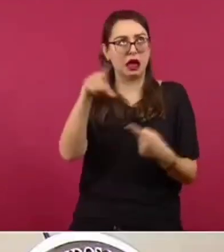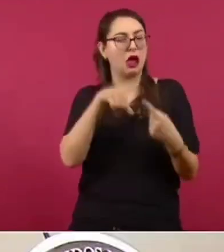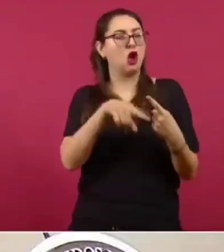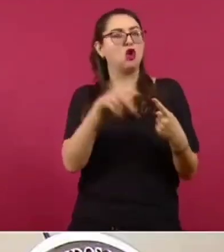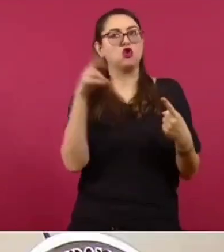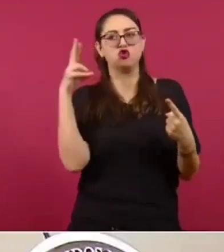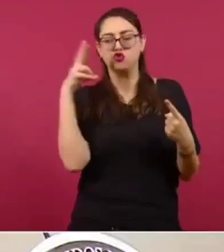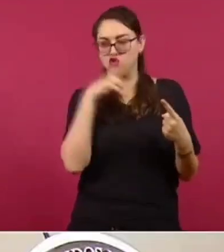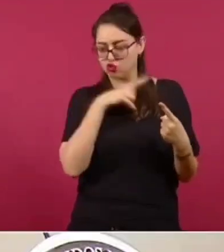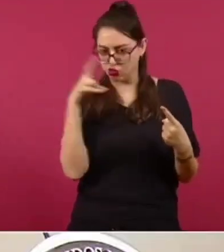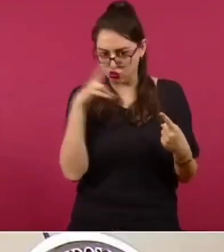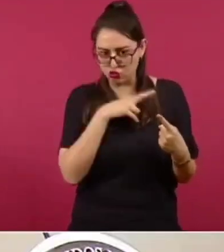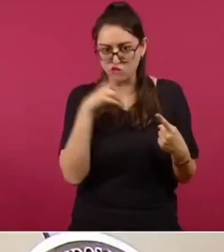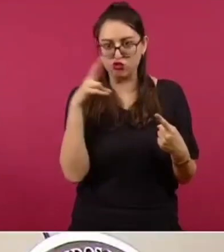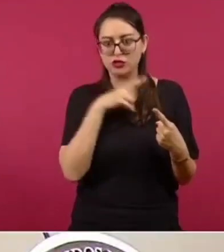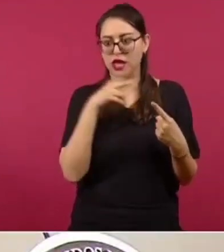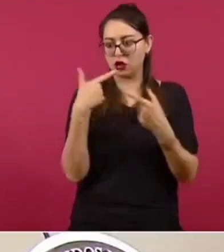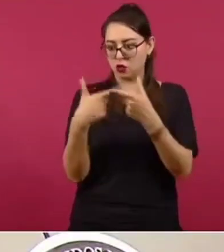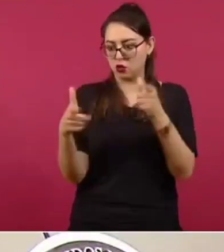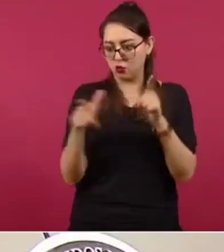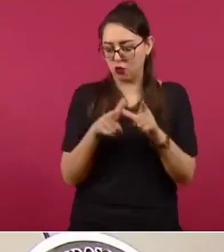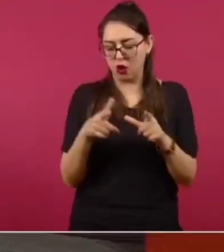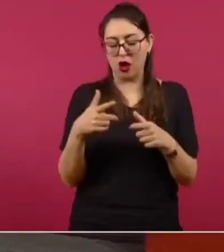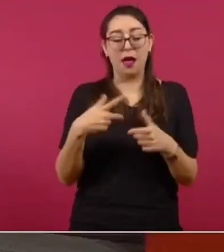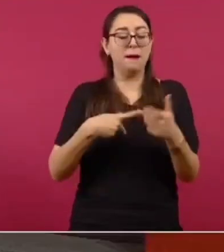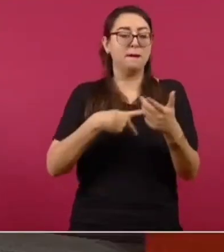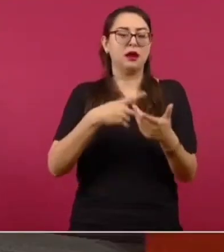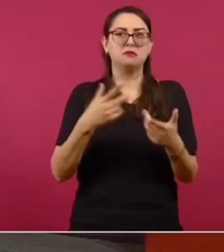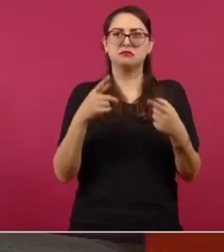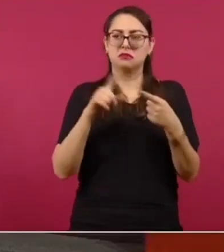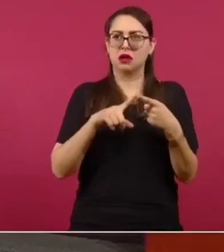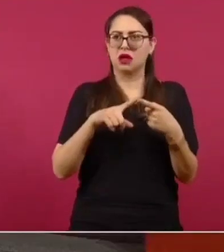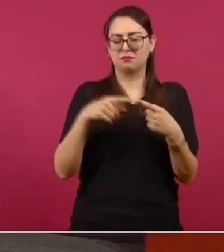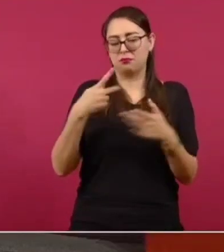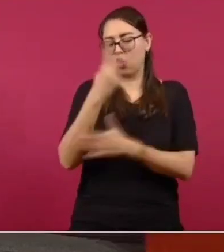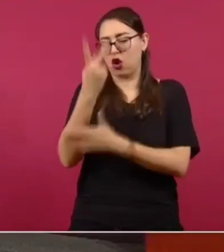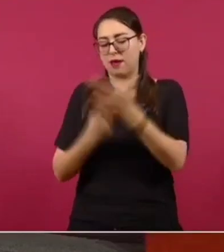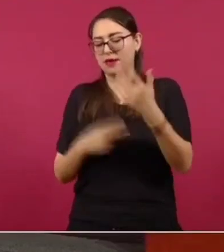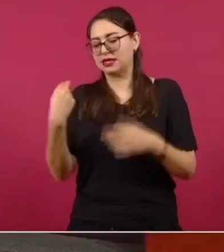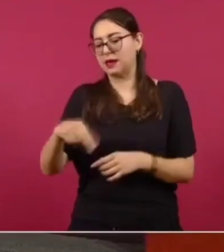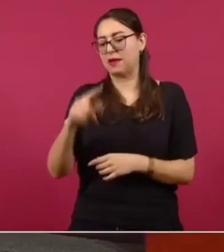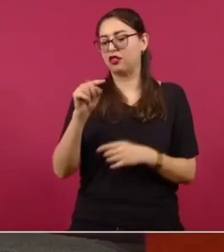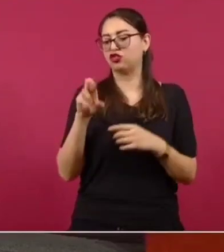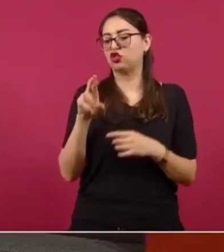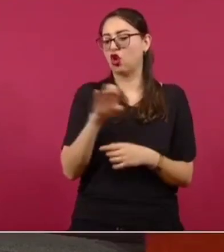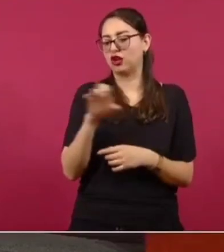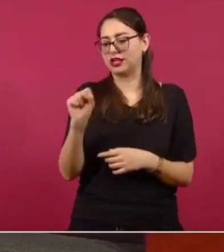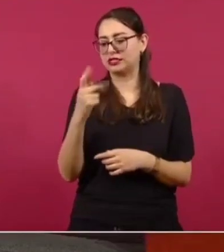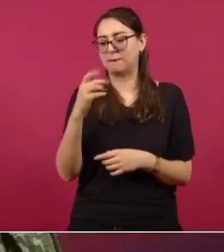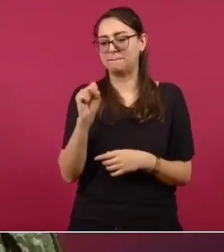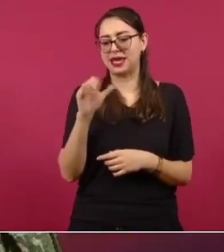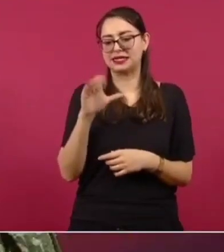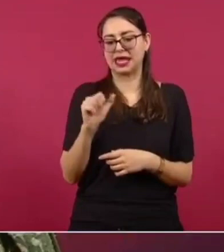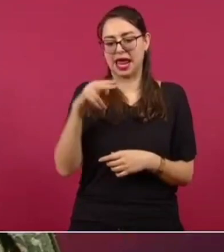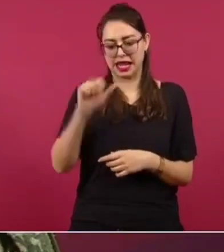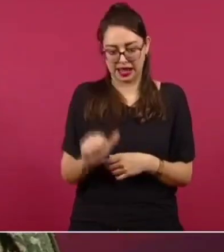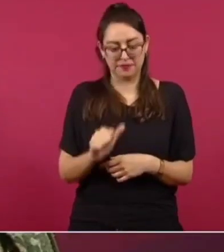Pascayas es el nombre de este mecanismo y bueno, ahí participaron de este